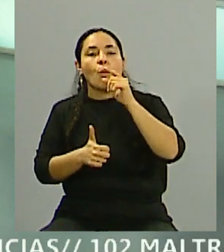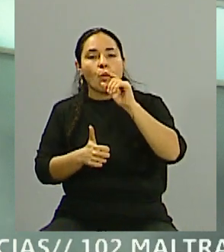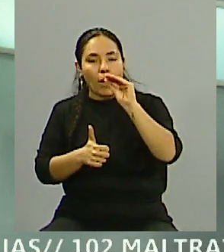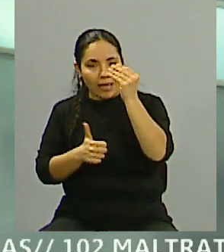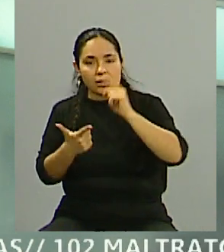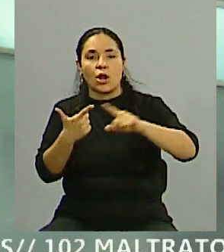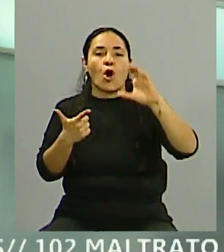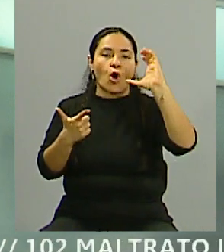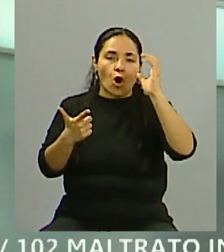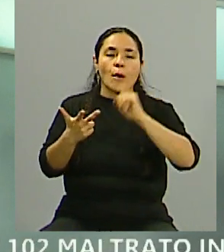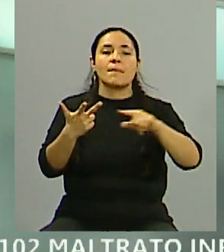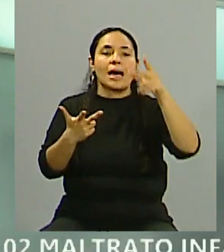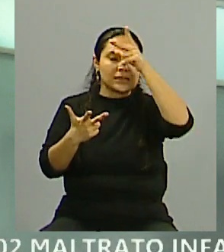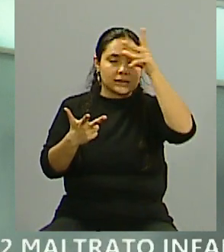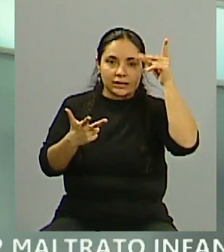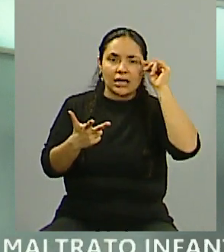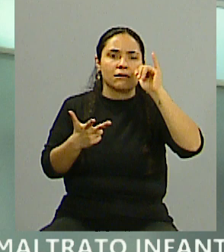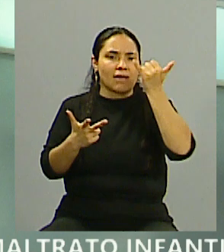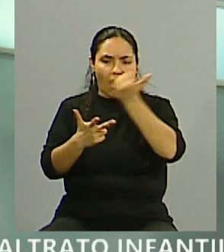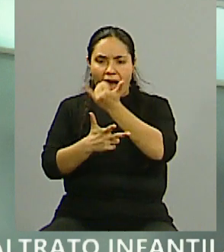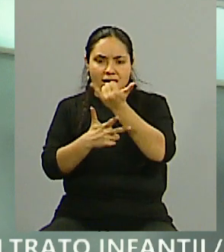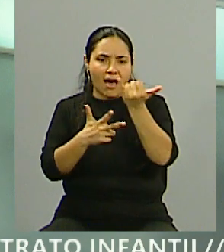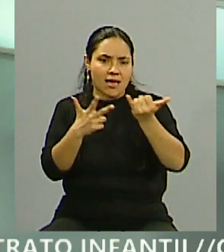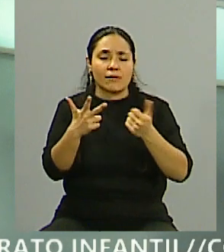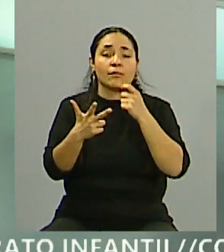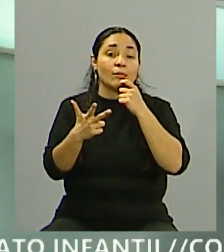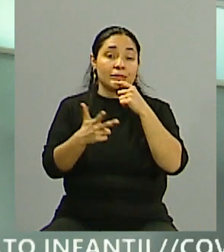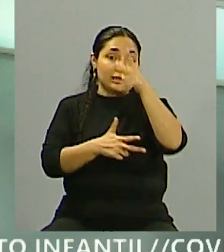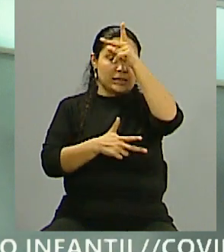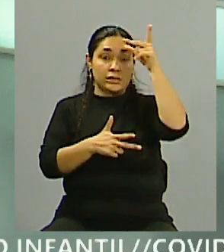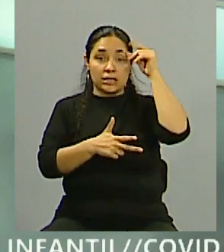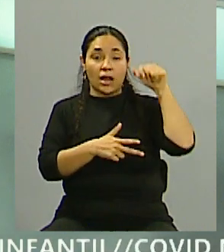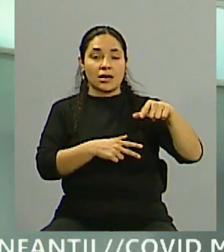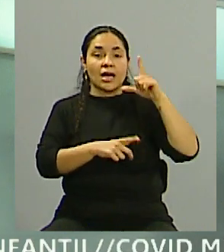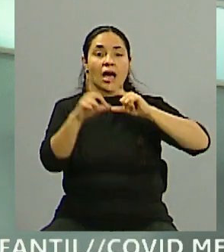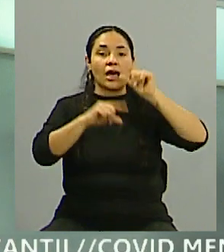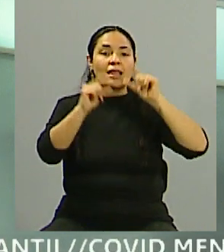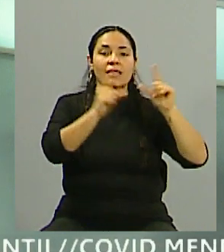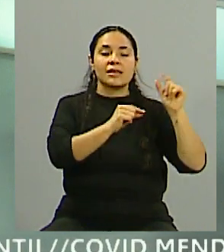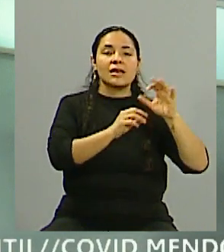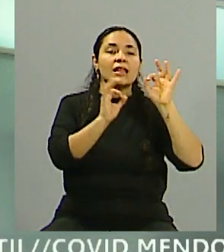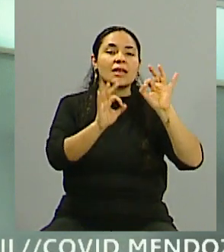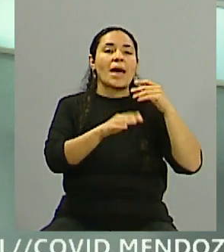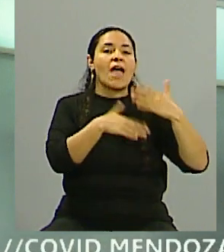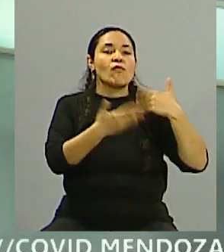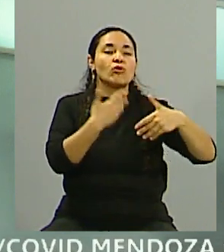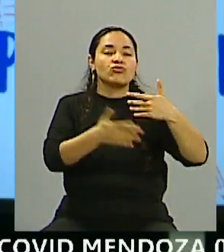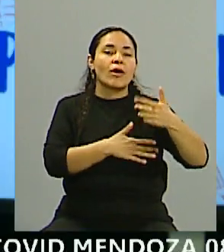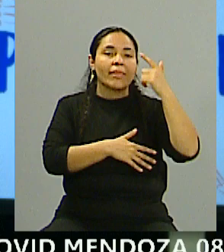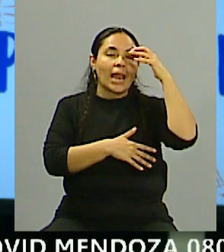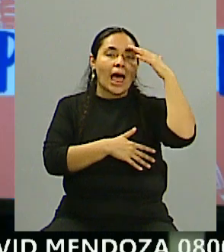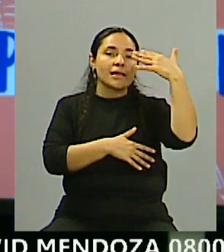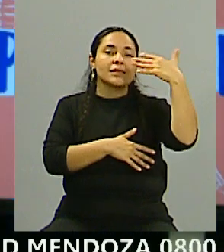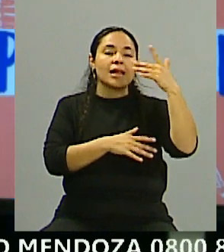sacó... ayer sacó el índice de evolución de inteligencia artificial, una herramienta también para